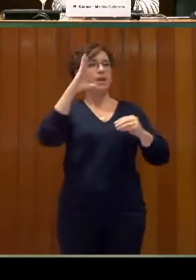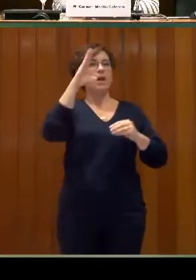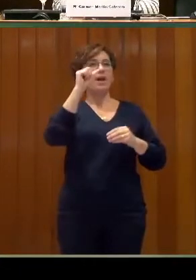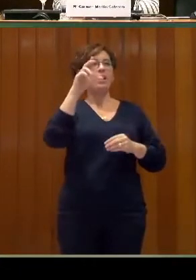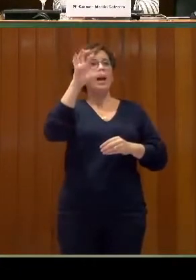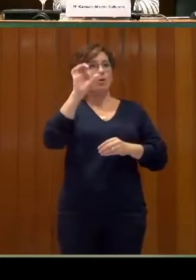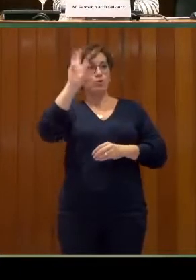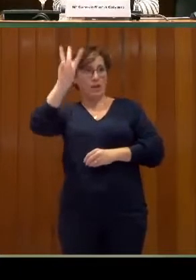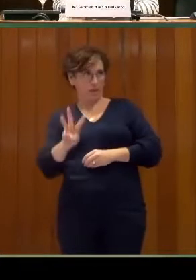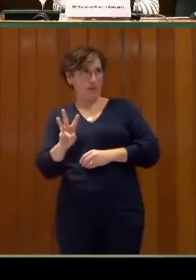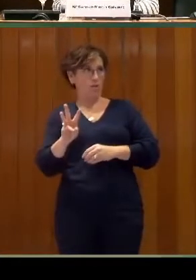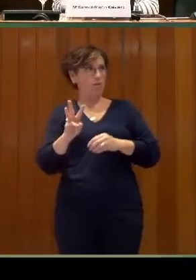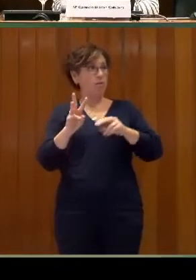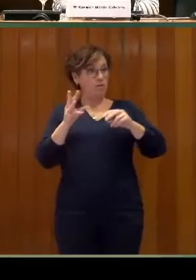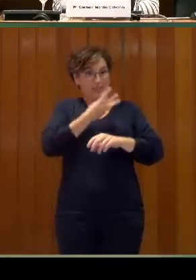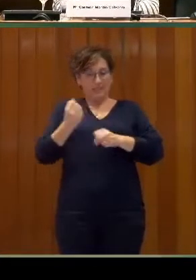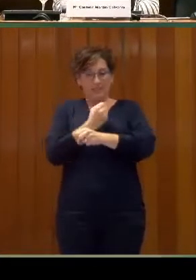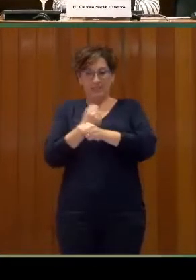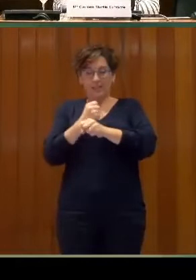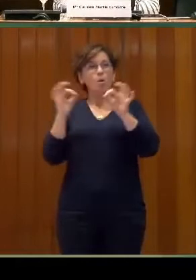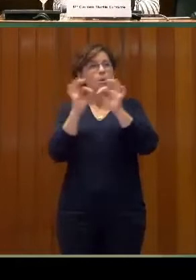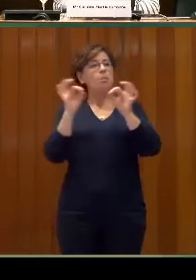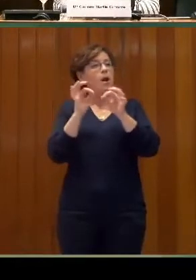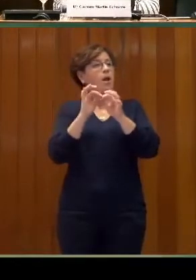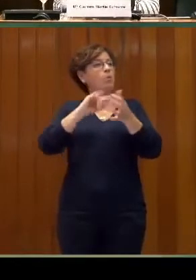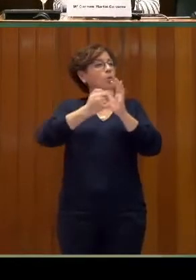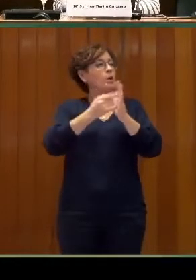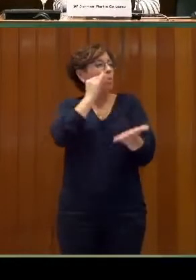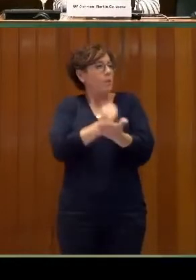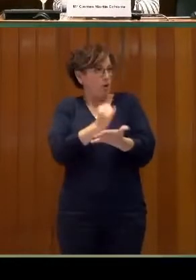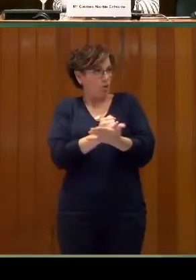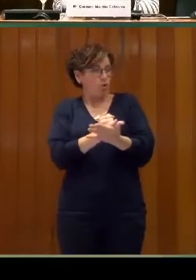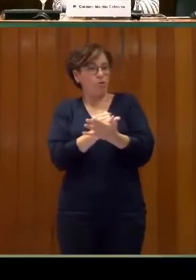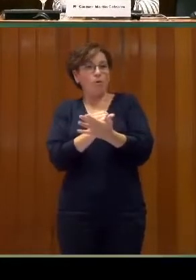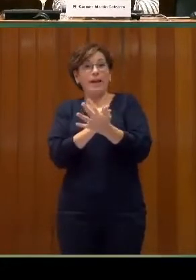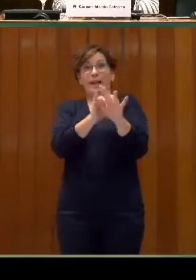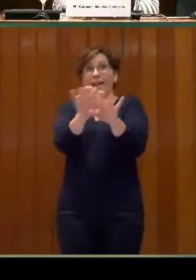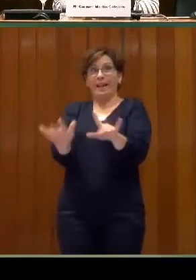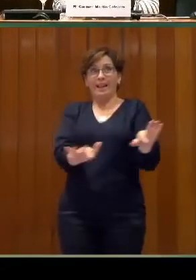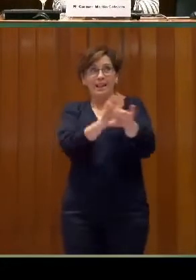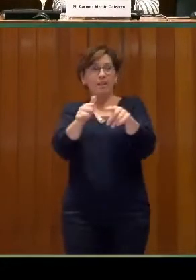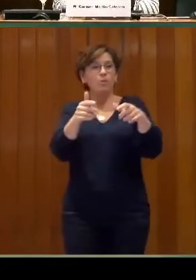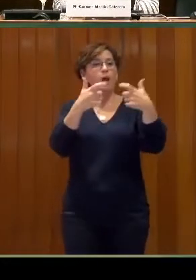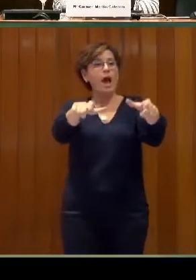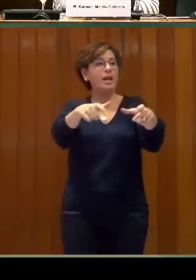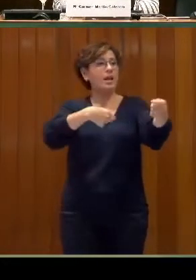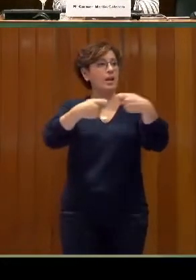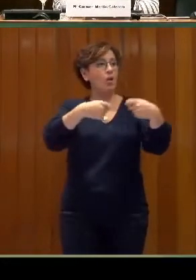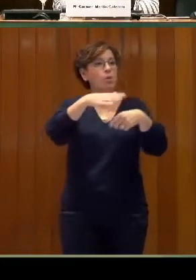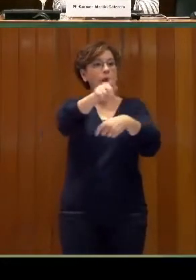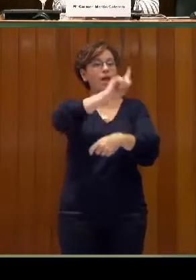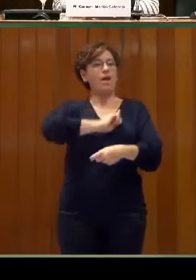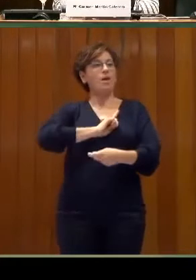un piloto. Tuvimos que convencer a un área de negocio para que realmente apostara por el